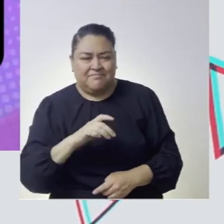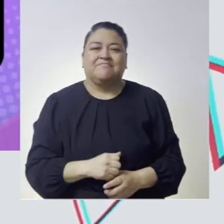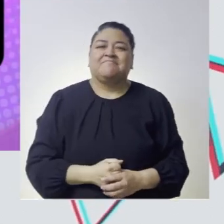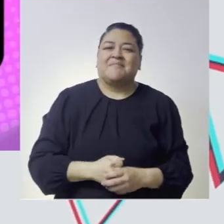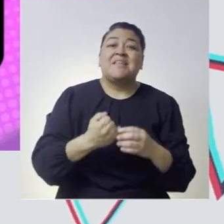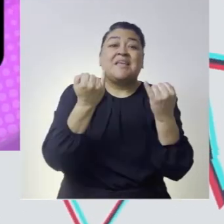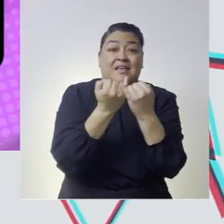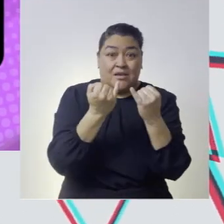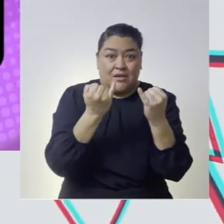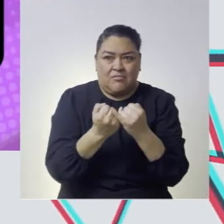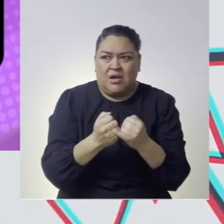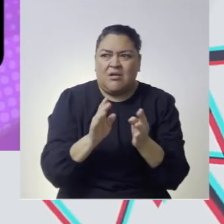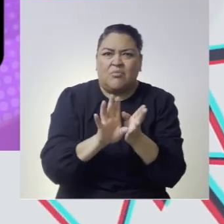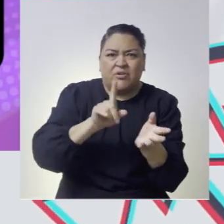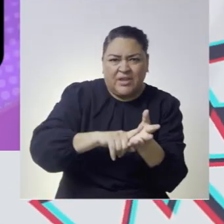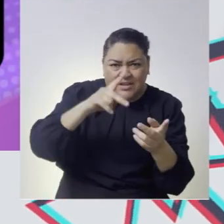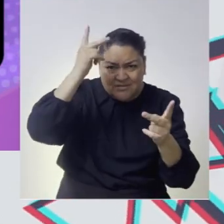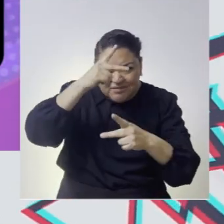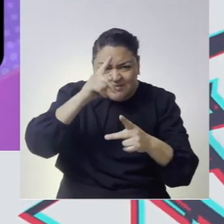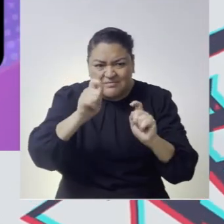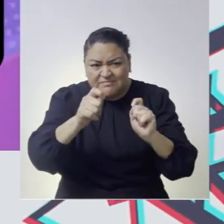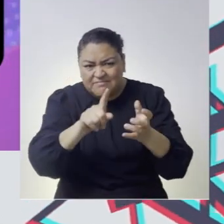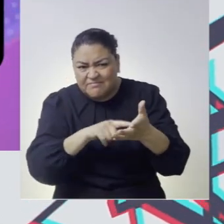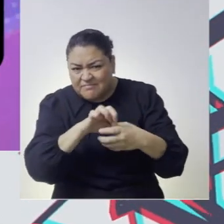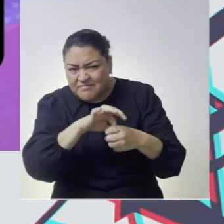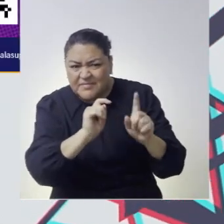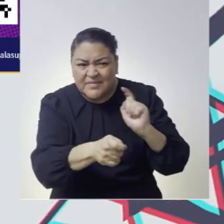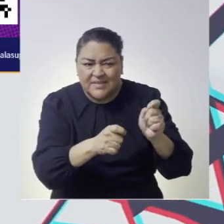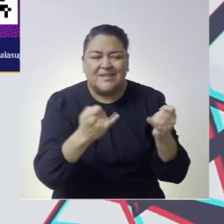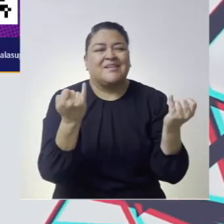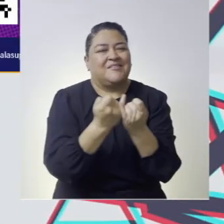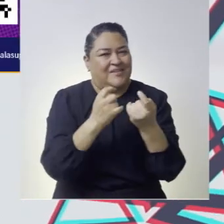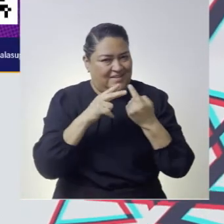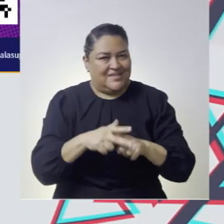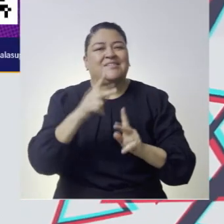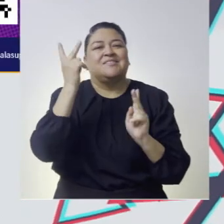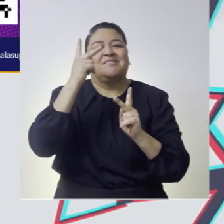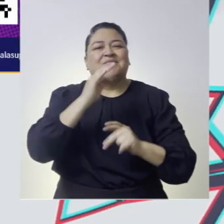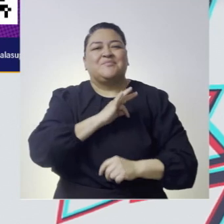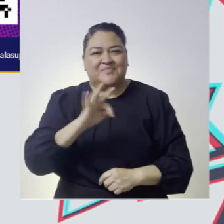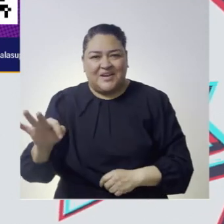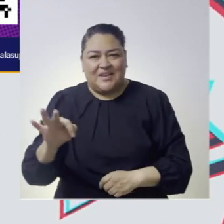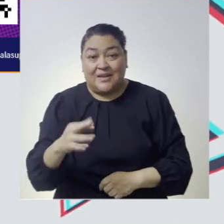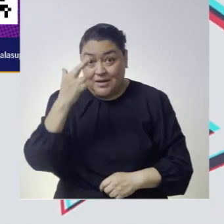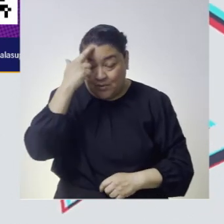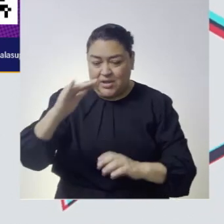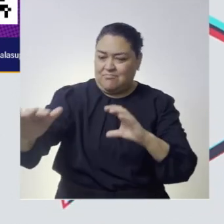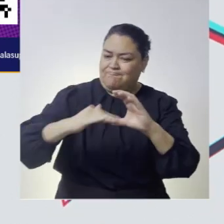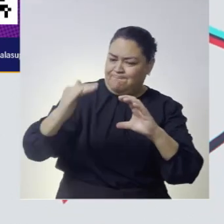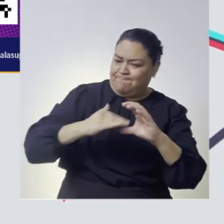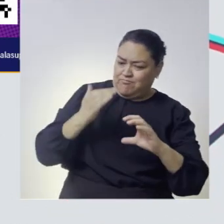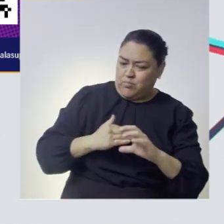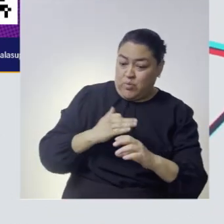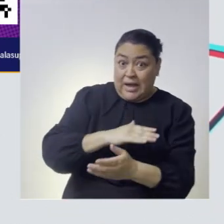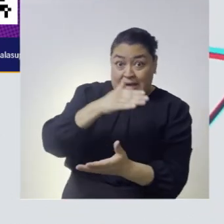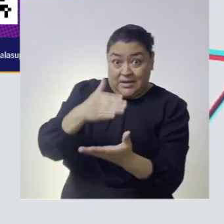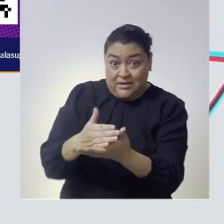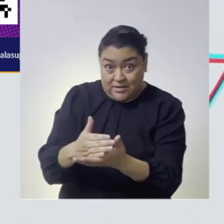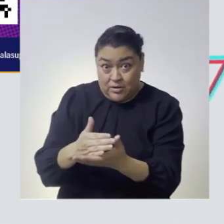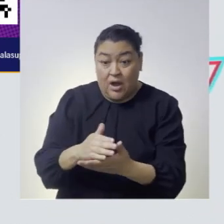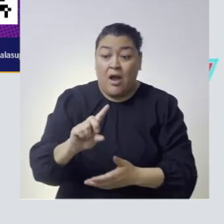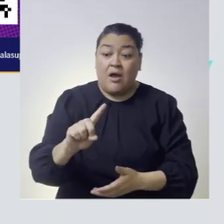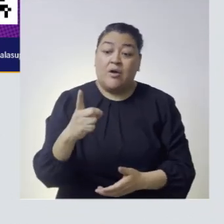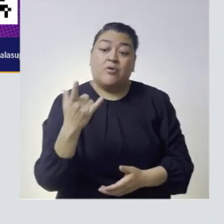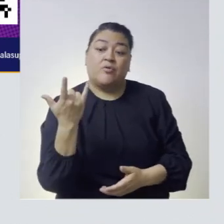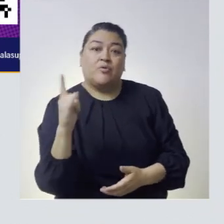.mx las tendencias en materia electoral también empiezan en tiktok los trabajos se recibirán hasta el